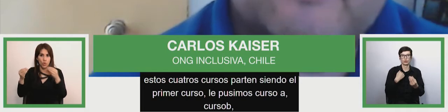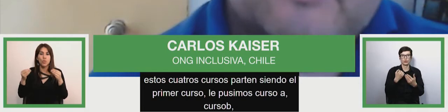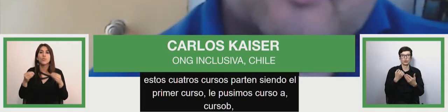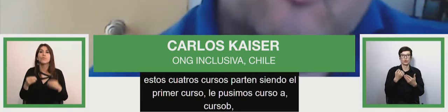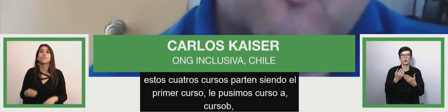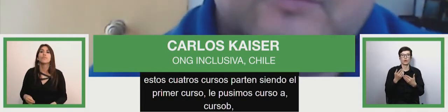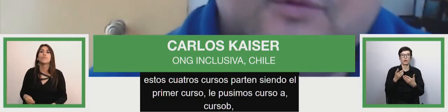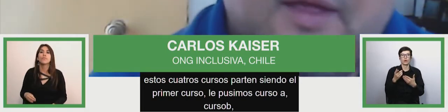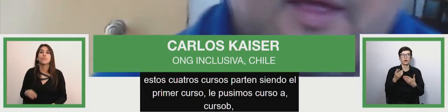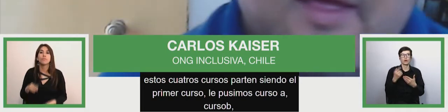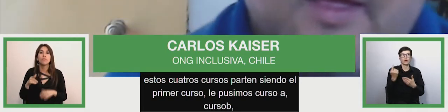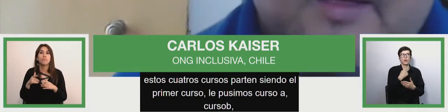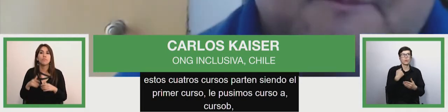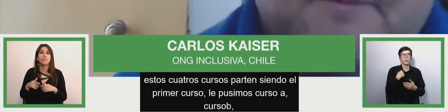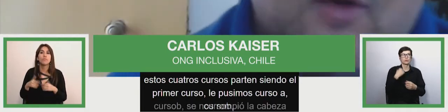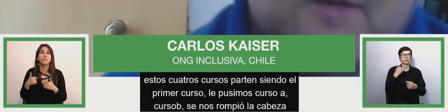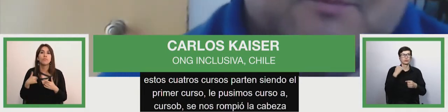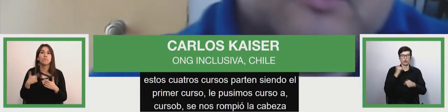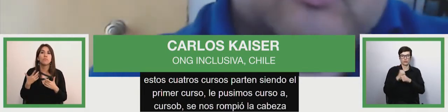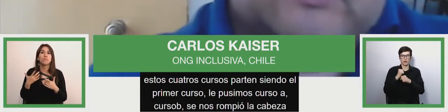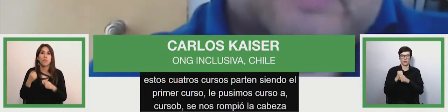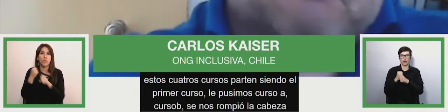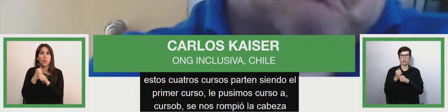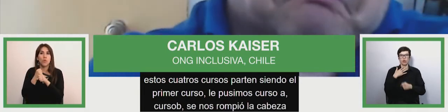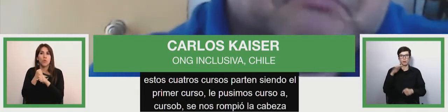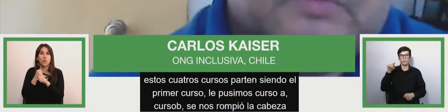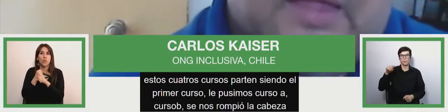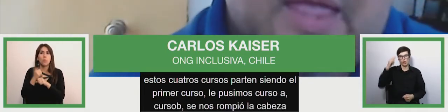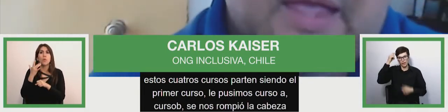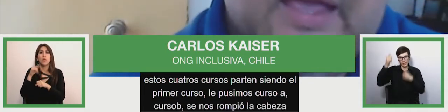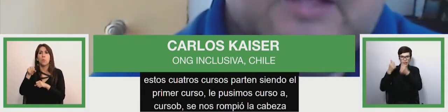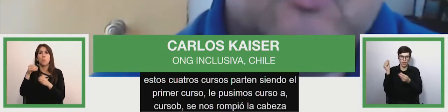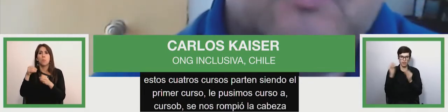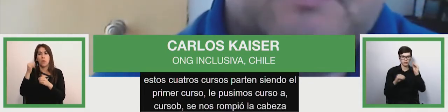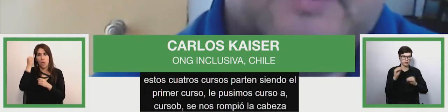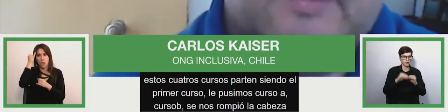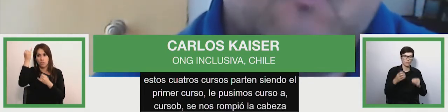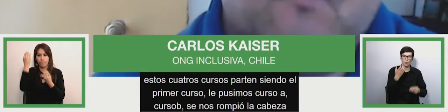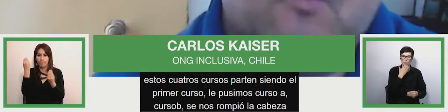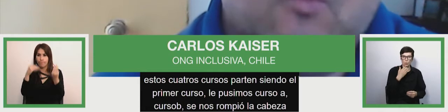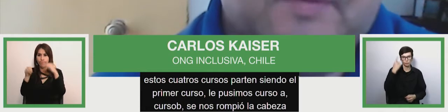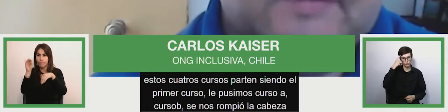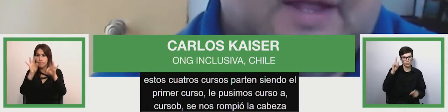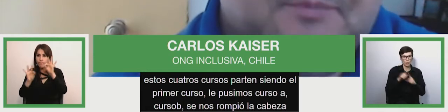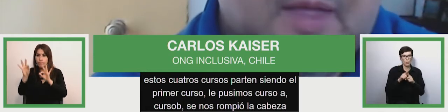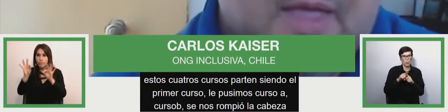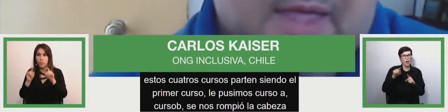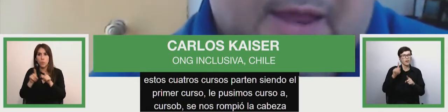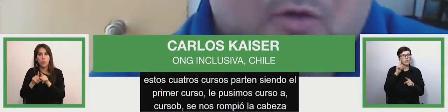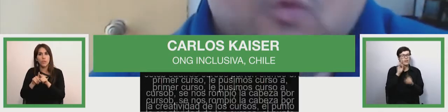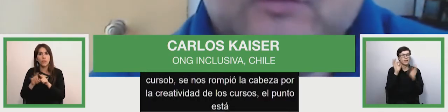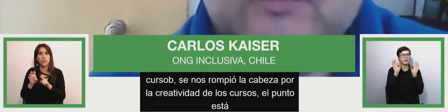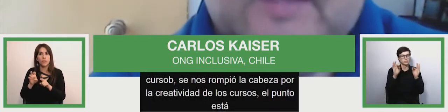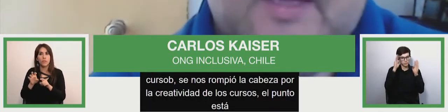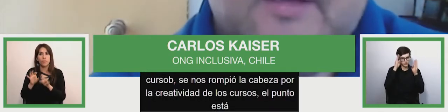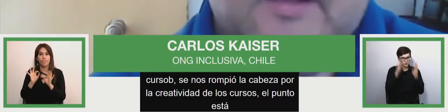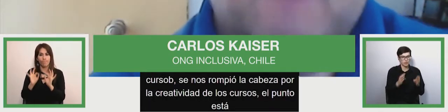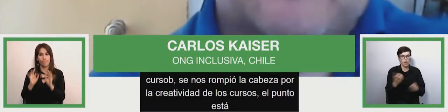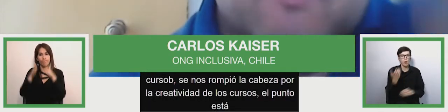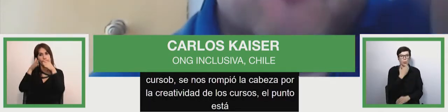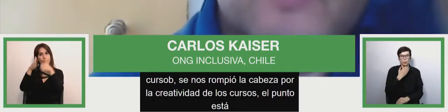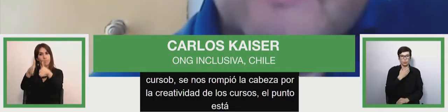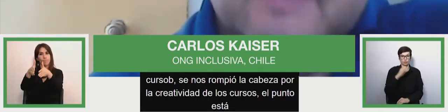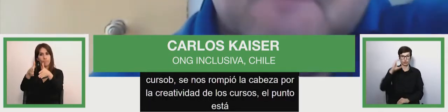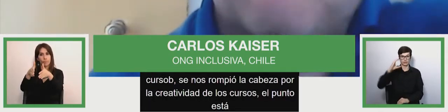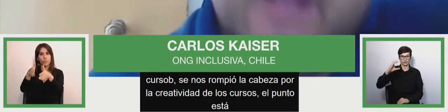internamente los cursos pero el punto está en que estos tienen un foco especial el curso C que